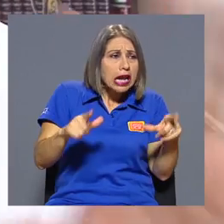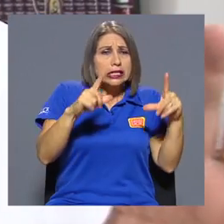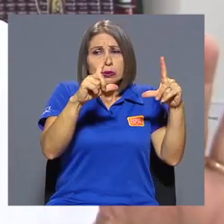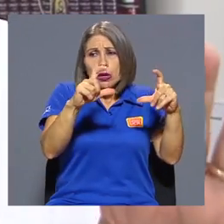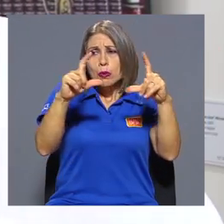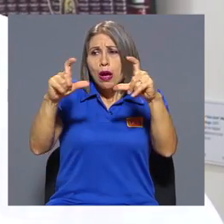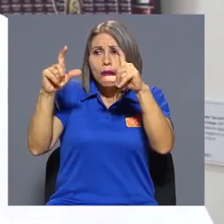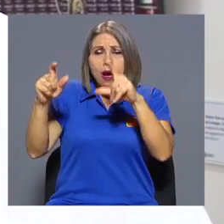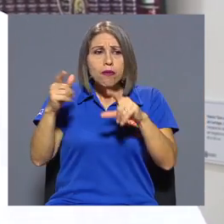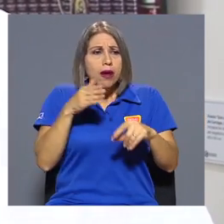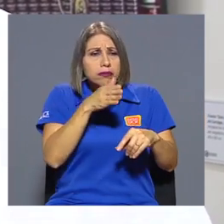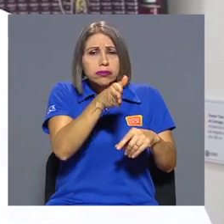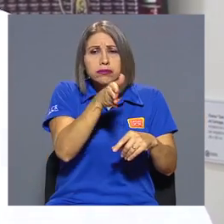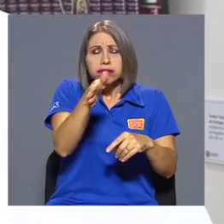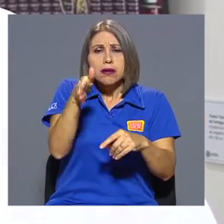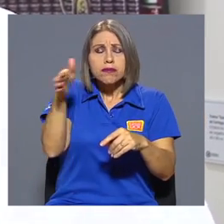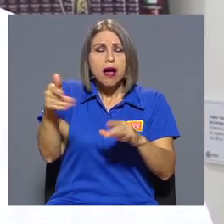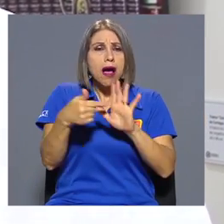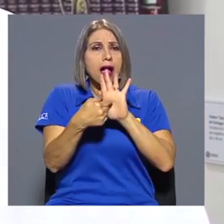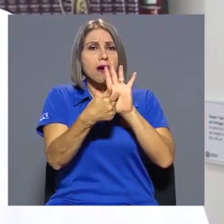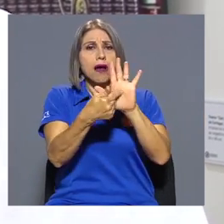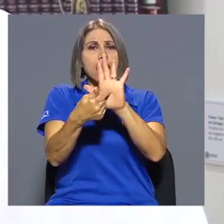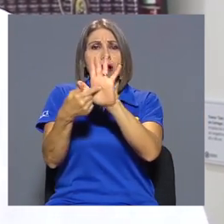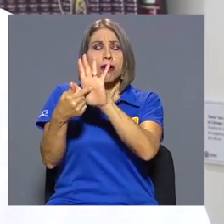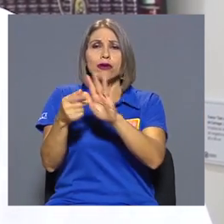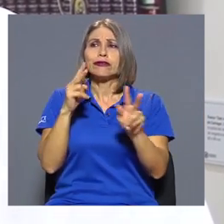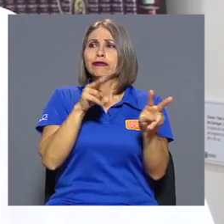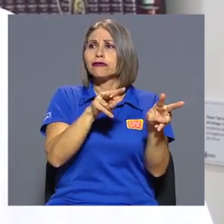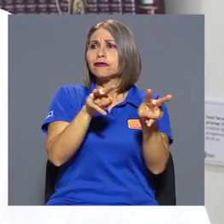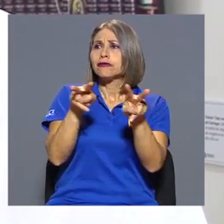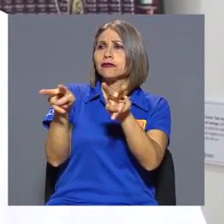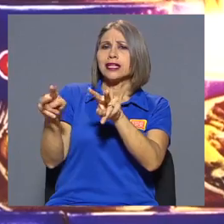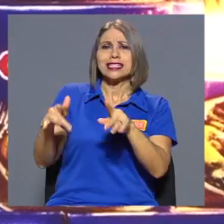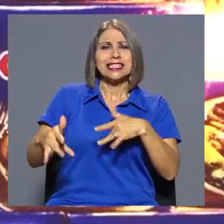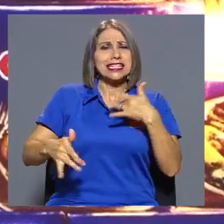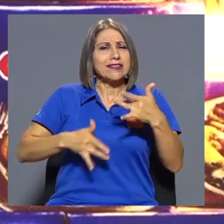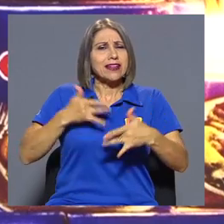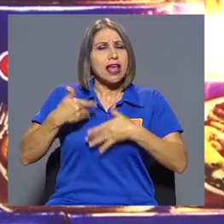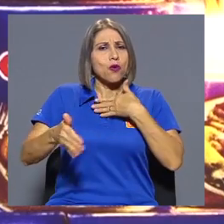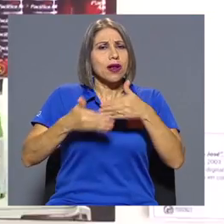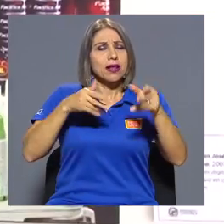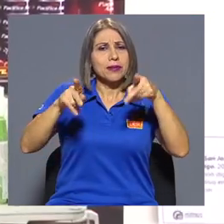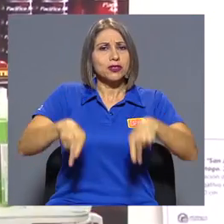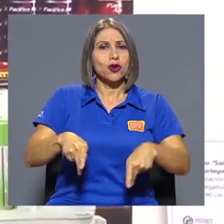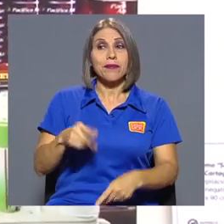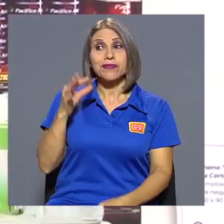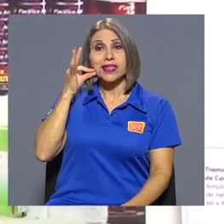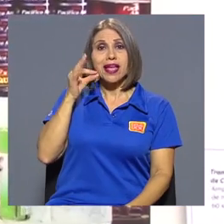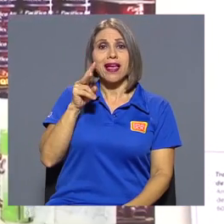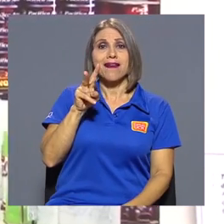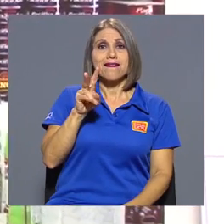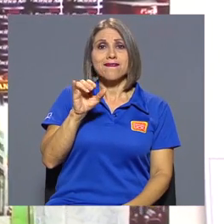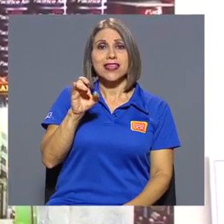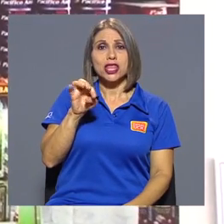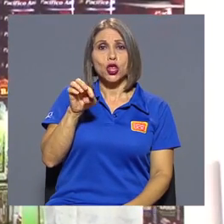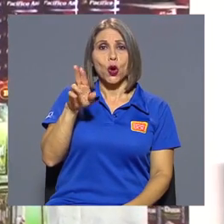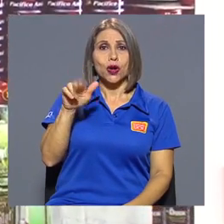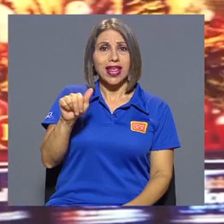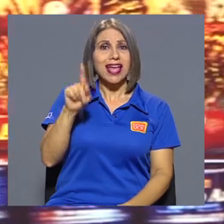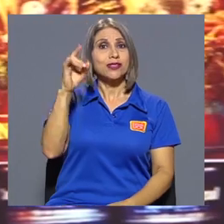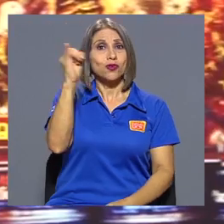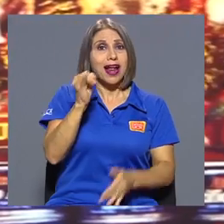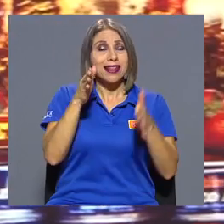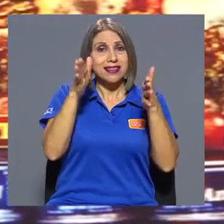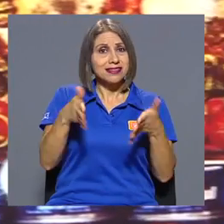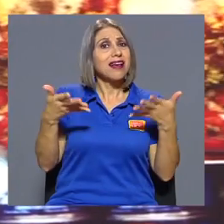plasmar se encuentra la sensibilidad de cualquier persona. Doña Victoria es una artista que se ha presentado en